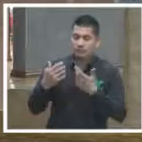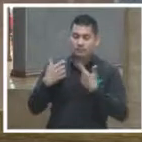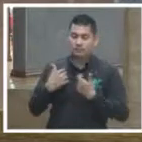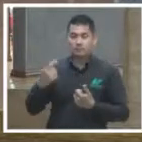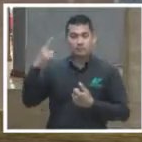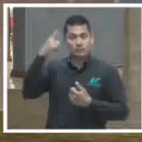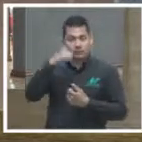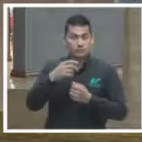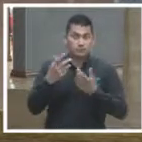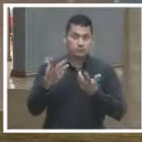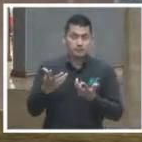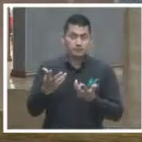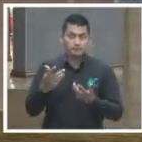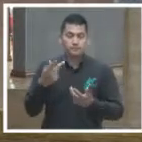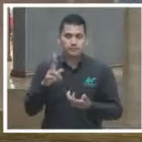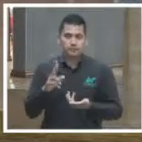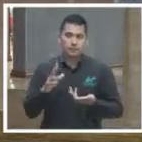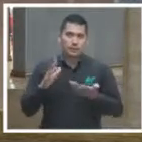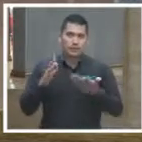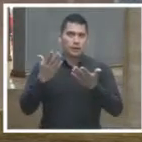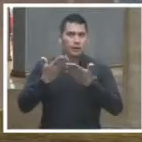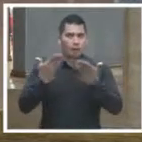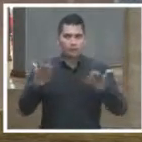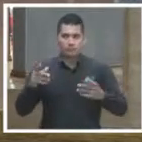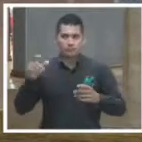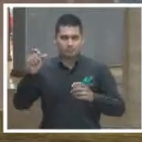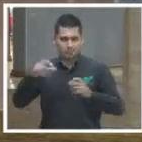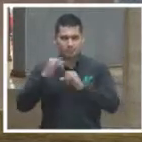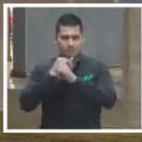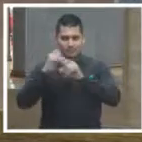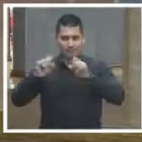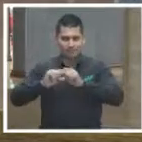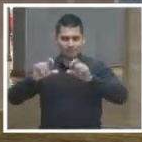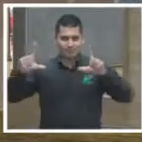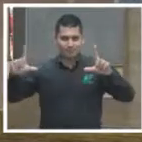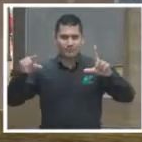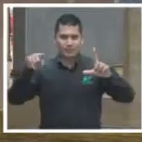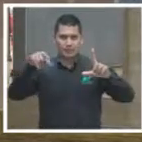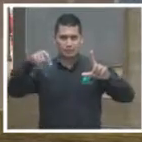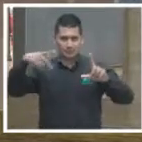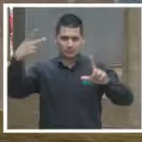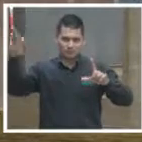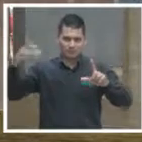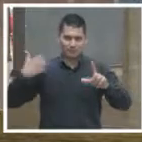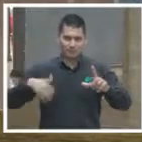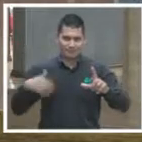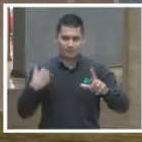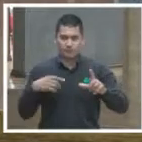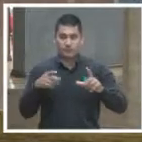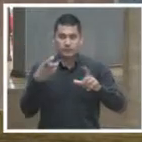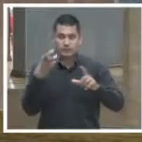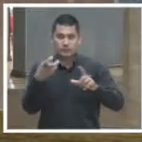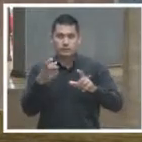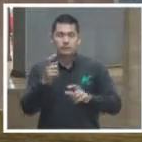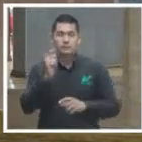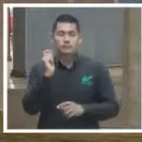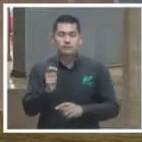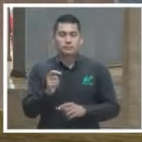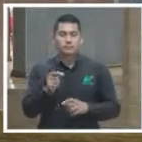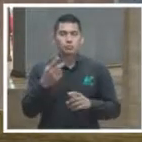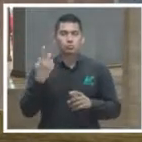instituciones entonces en este portal lo que se ha trabajado es en en